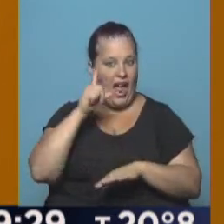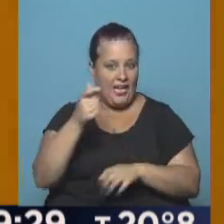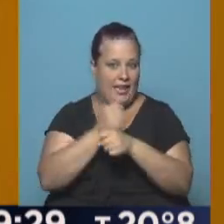trabajando en el lugar.